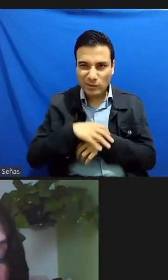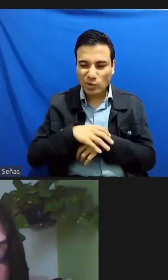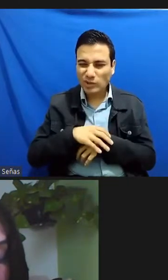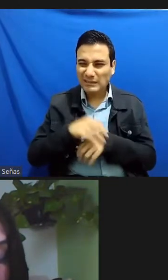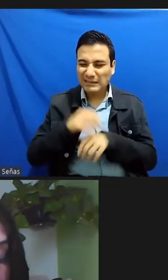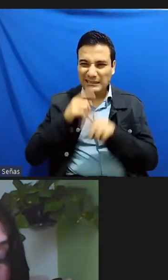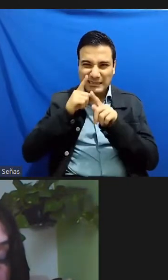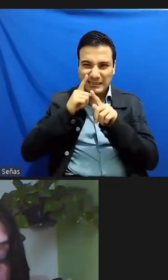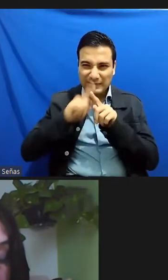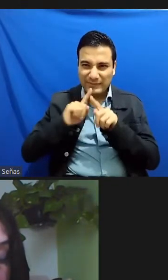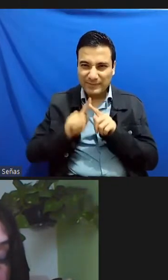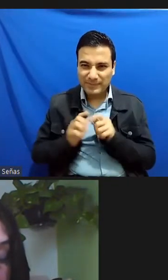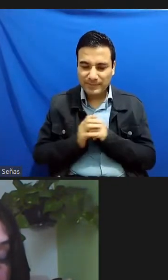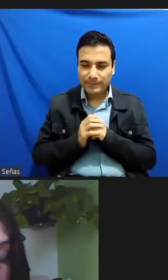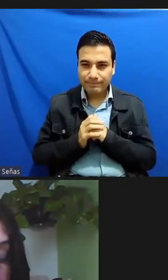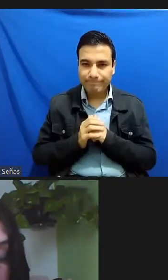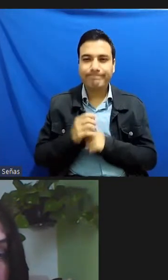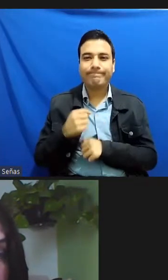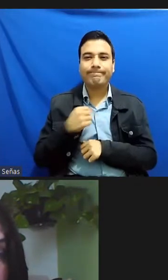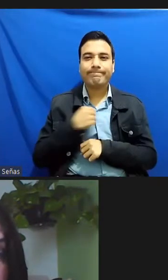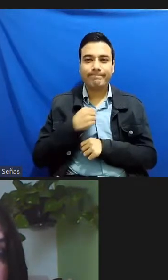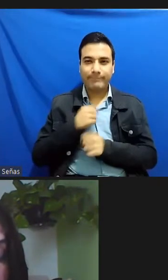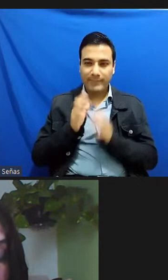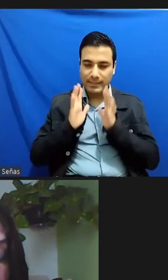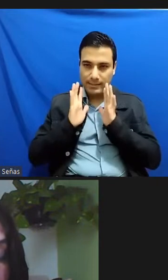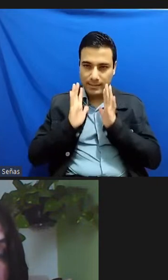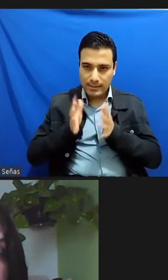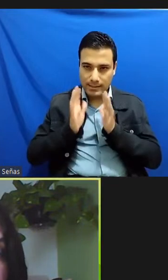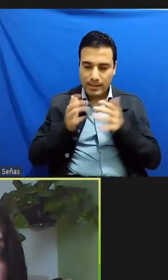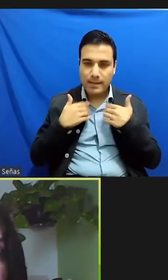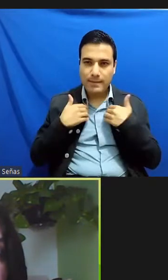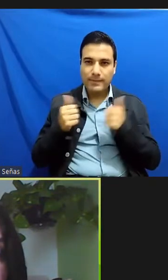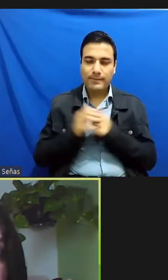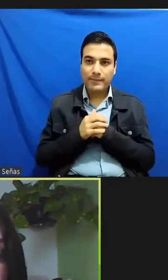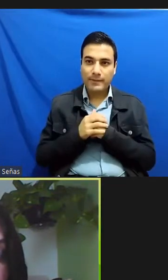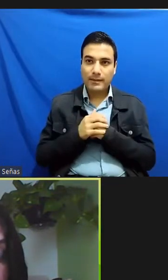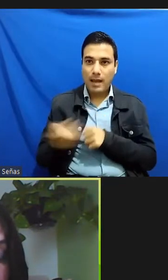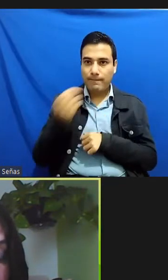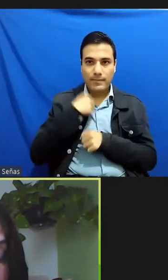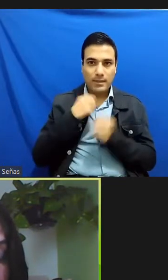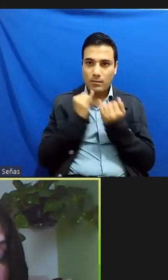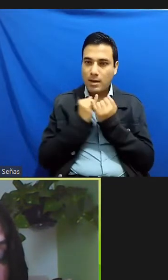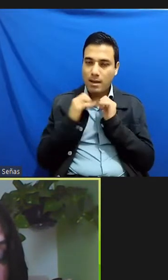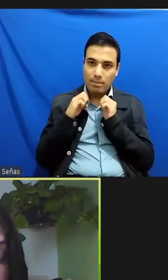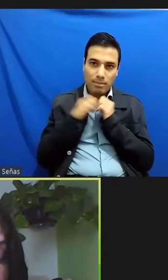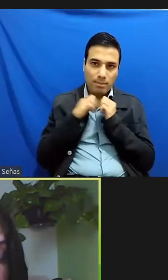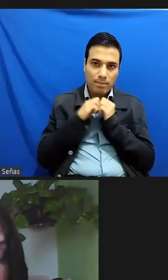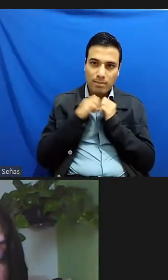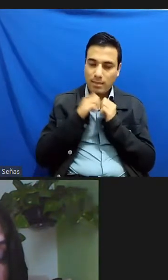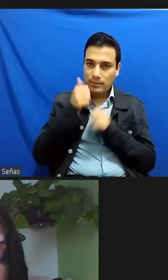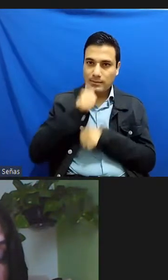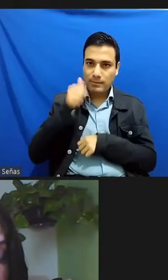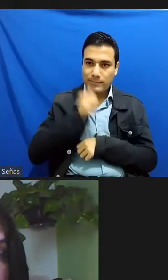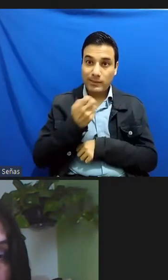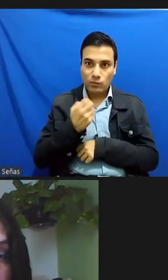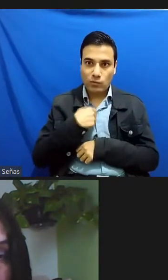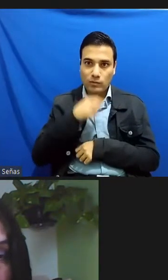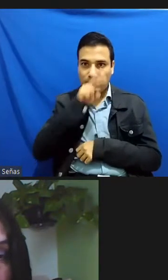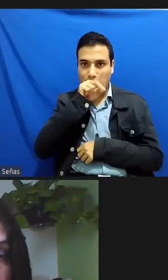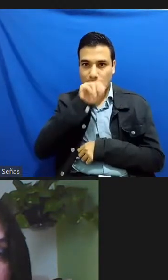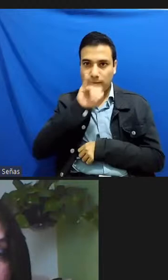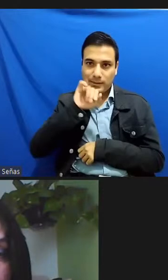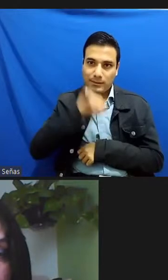y comprendí allí que igual la estafa me persigue que es algo que sí me preocupa más que